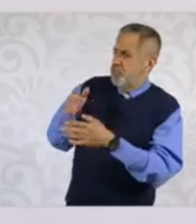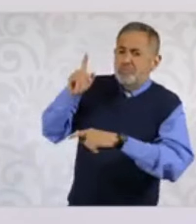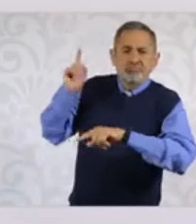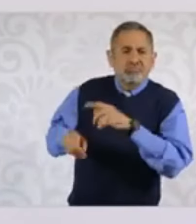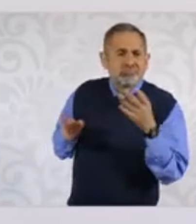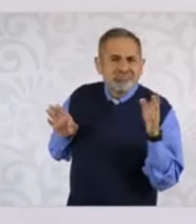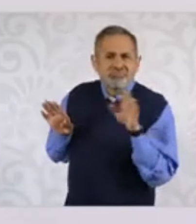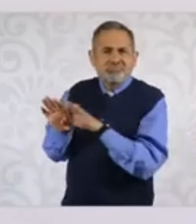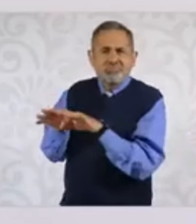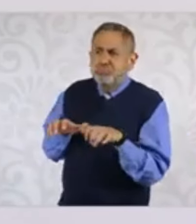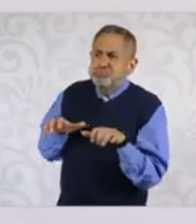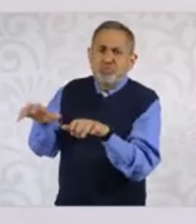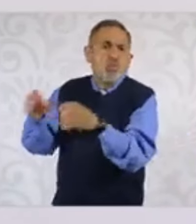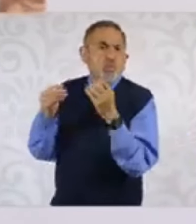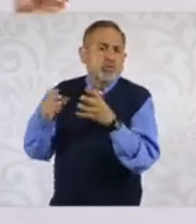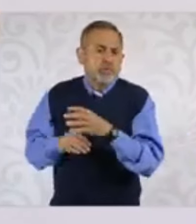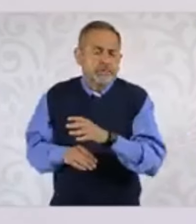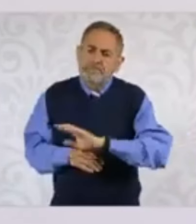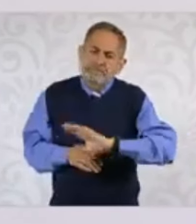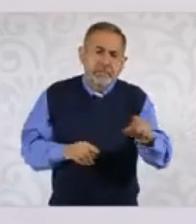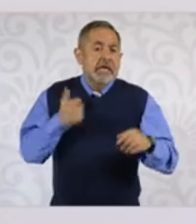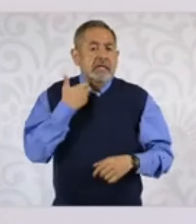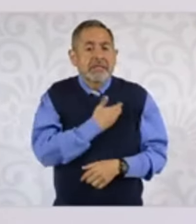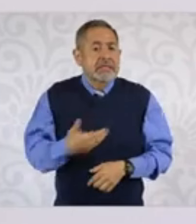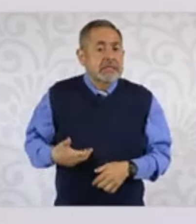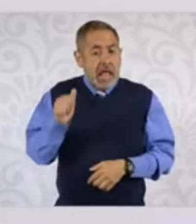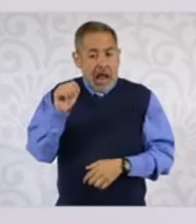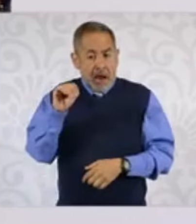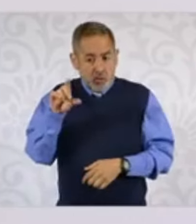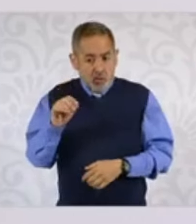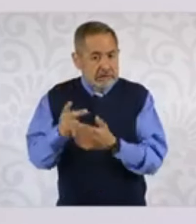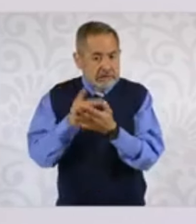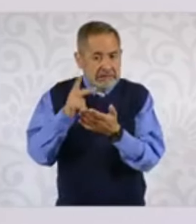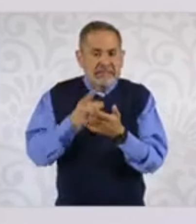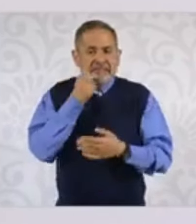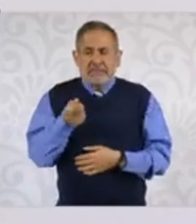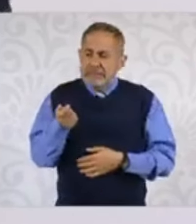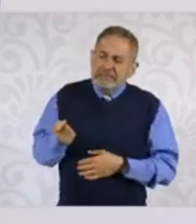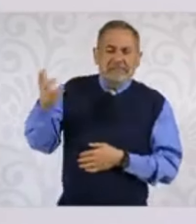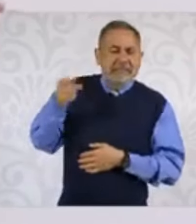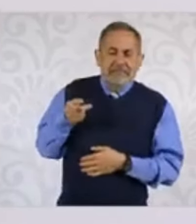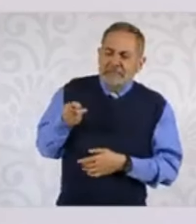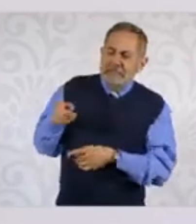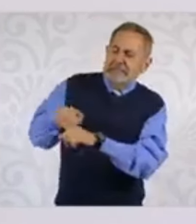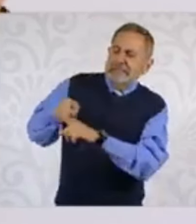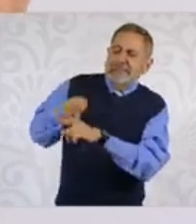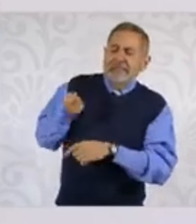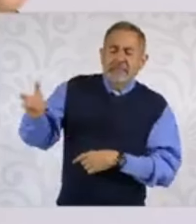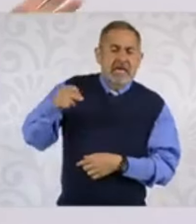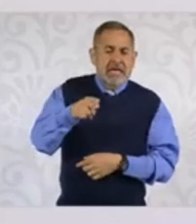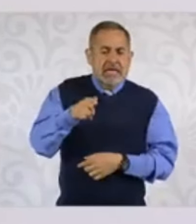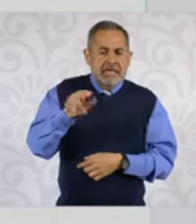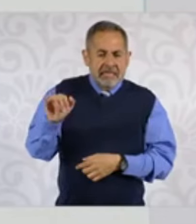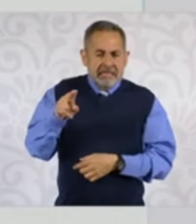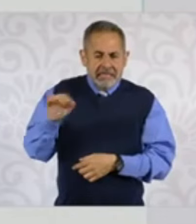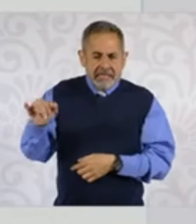viernes 8 letra DEF, el sábado 9 con letra G. Y no hay que olvidar que se atraviesa un puente y un